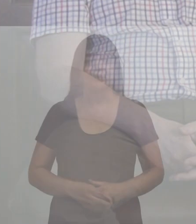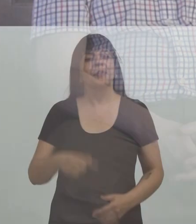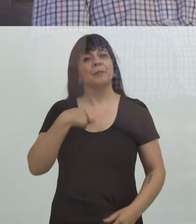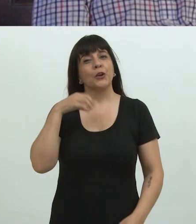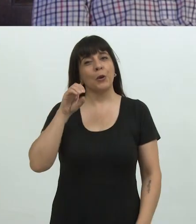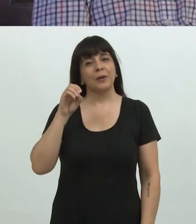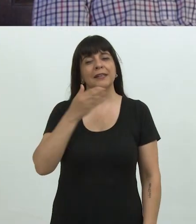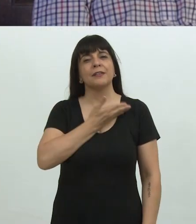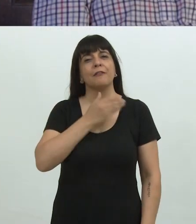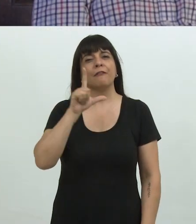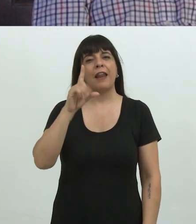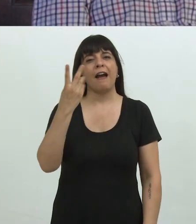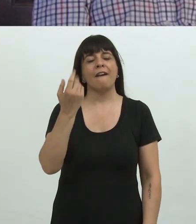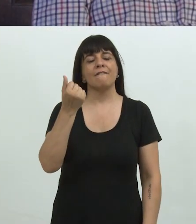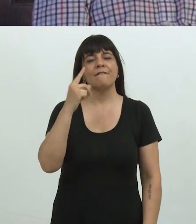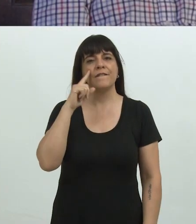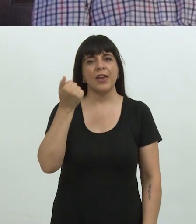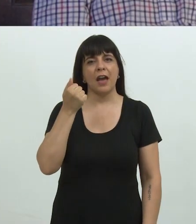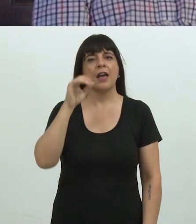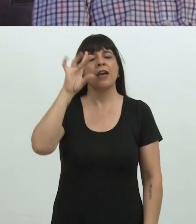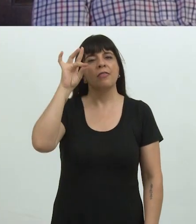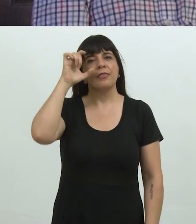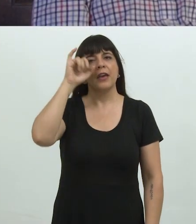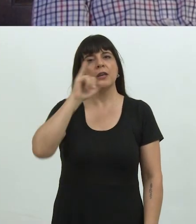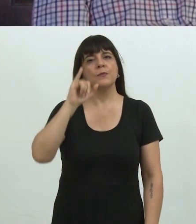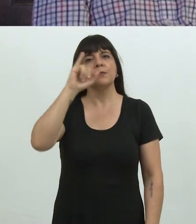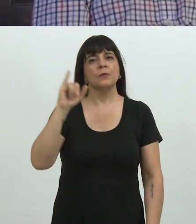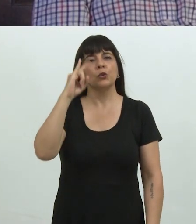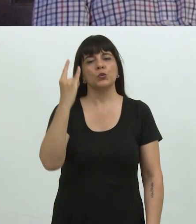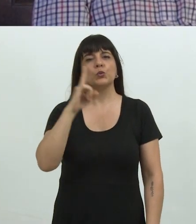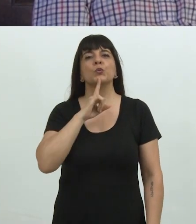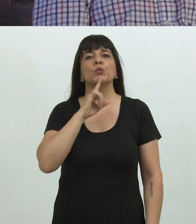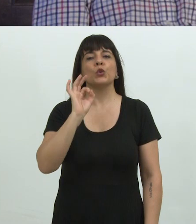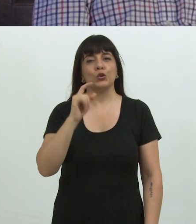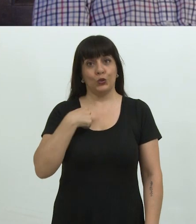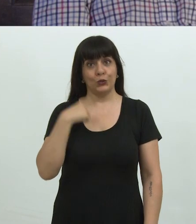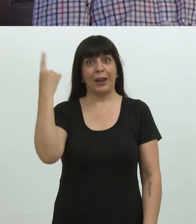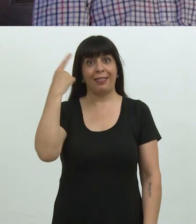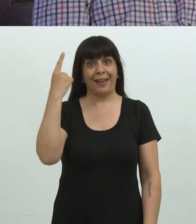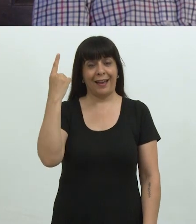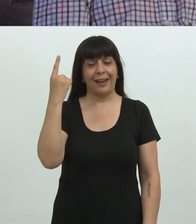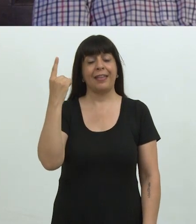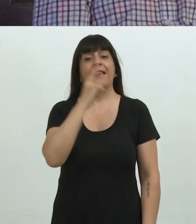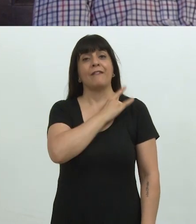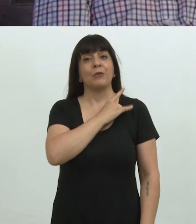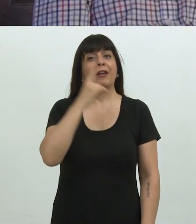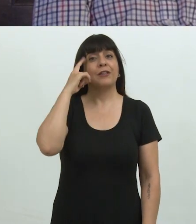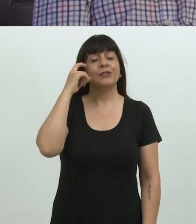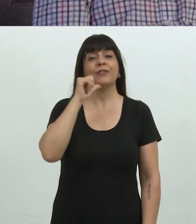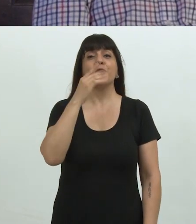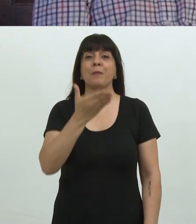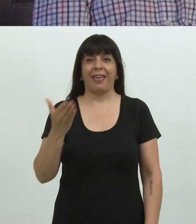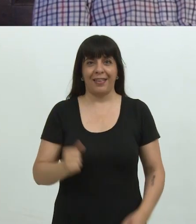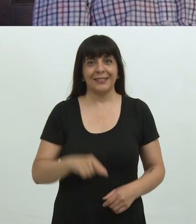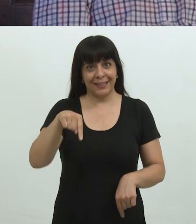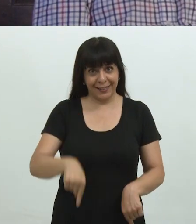Mi nombre es Flavio Besuto y soy la decana de la Facultad de Filosofía y Humanidades de la Universidad Nacional